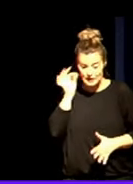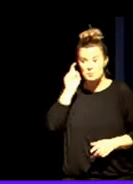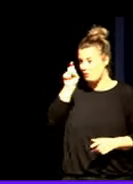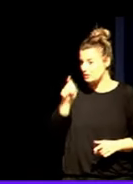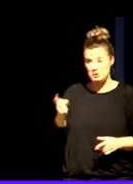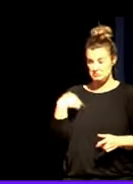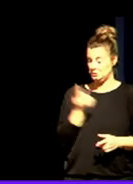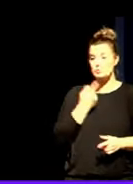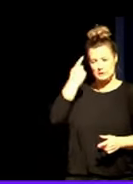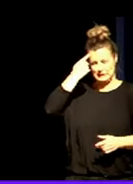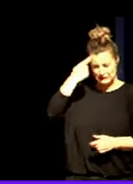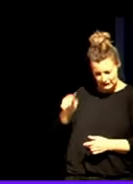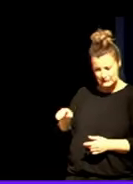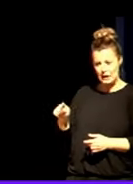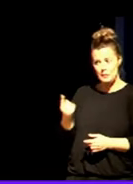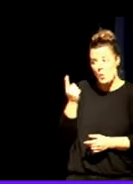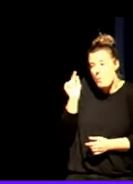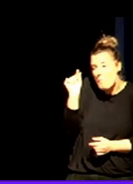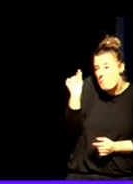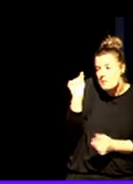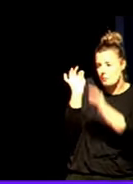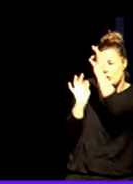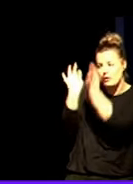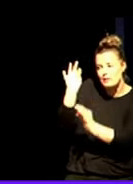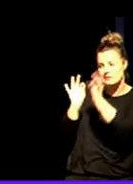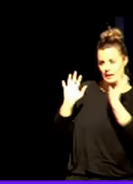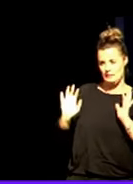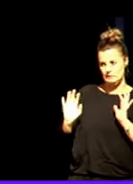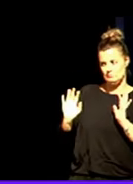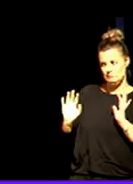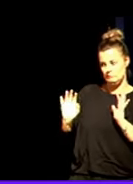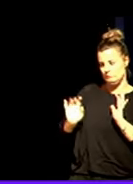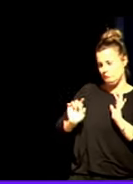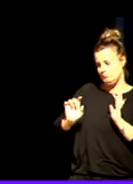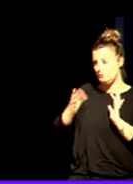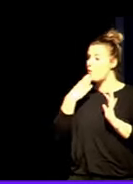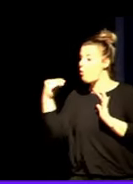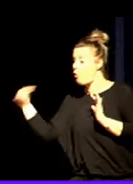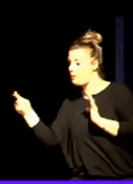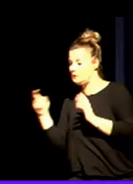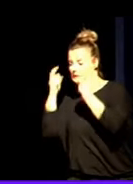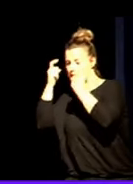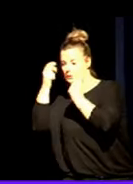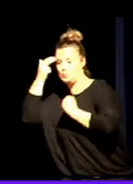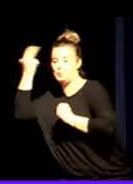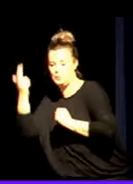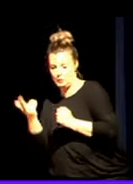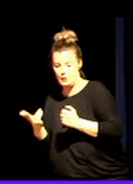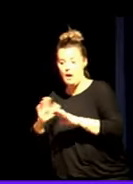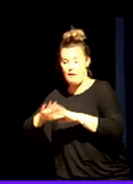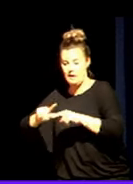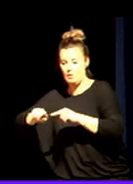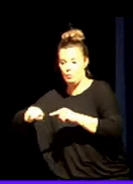profesores somos conscientes de un pequeño porcentaje de las tentativas y autolesiones que llevan a cabo